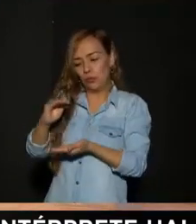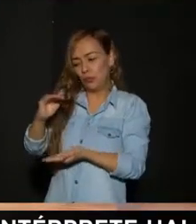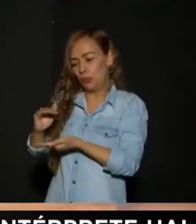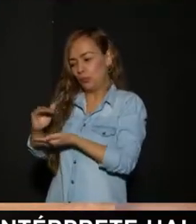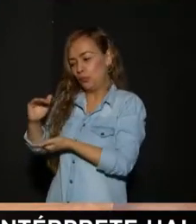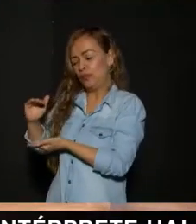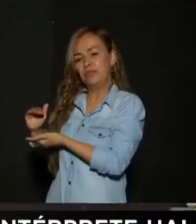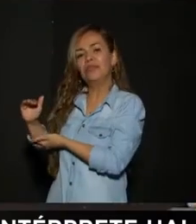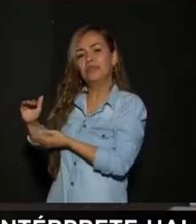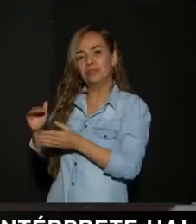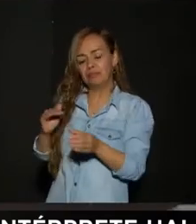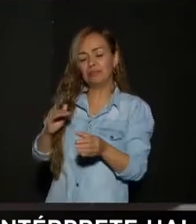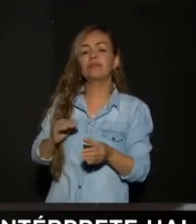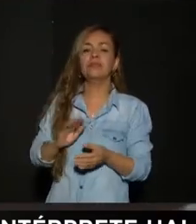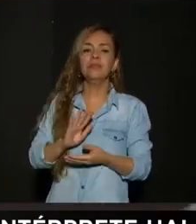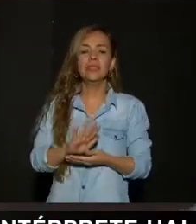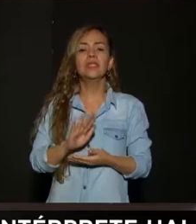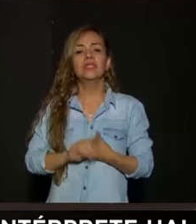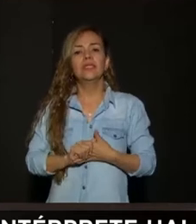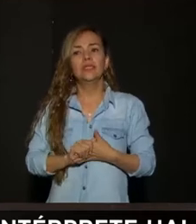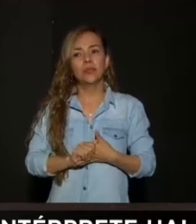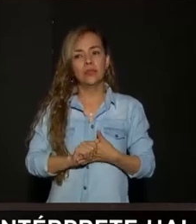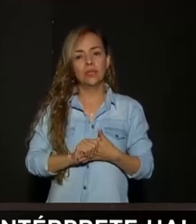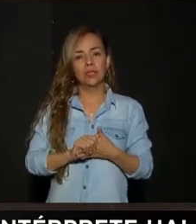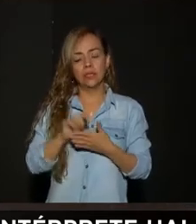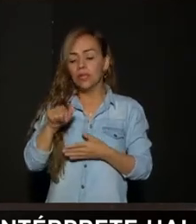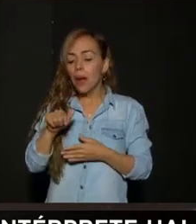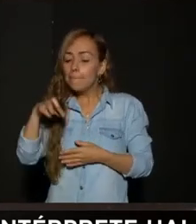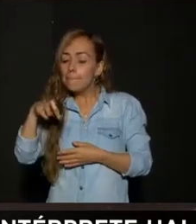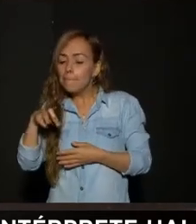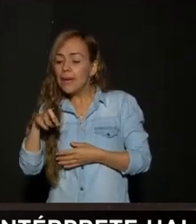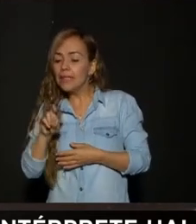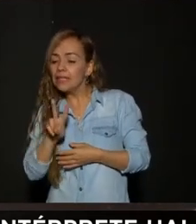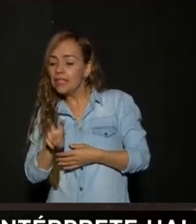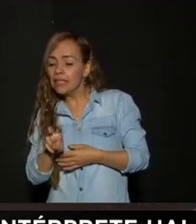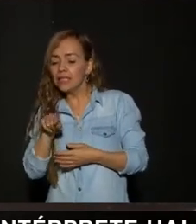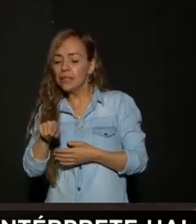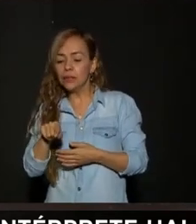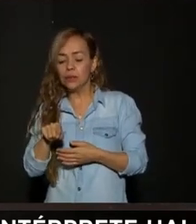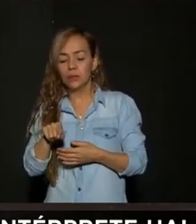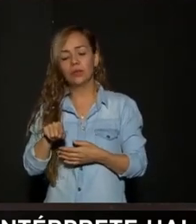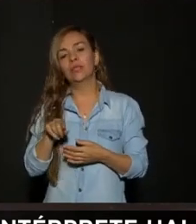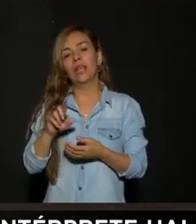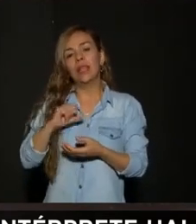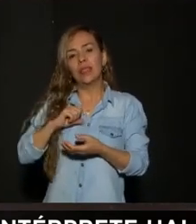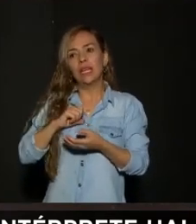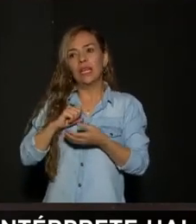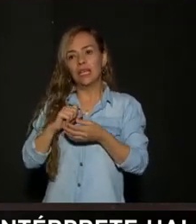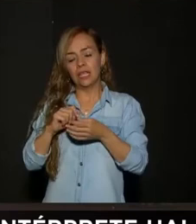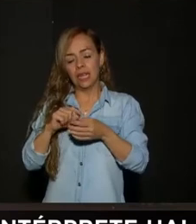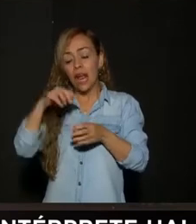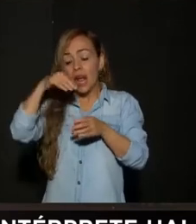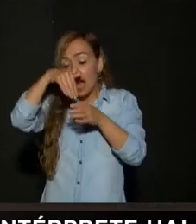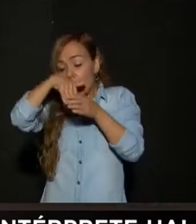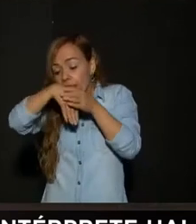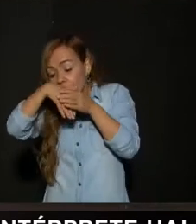Este es un P7 ¿Cómo pueden darse En cuenta De que De cuál es la talla Del matero Ellos casi siempre Vienen en numeritos Acá en